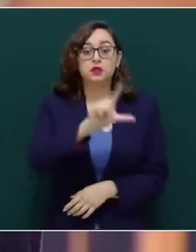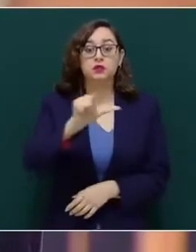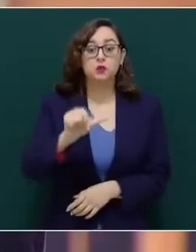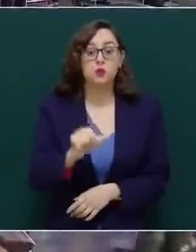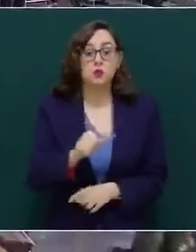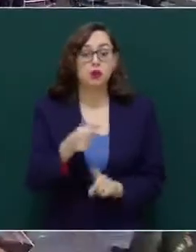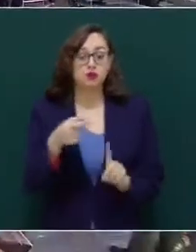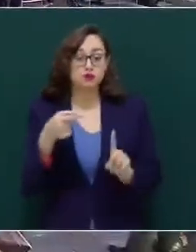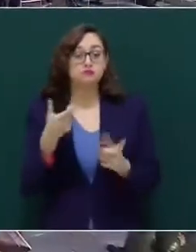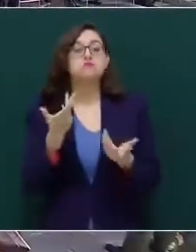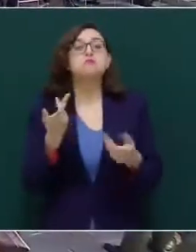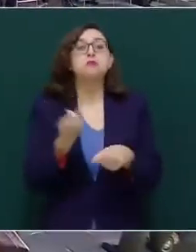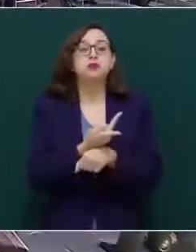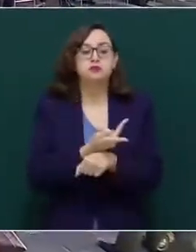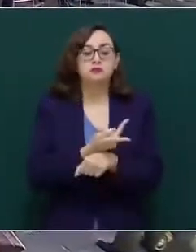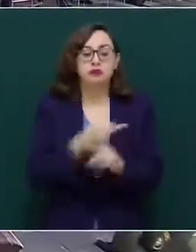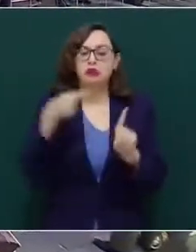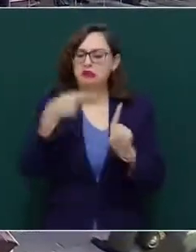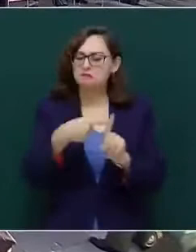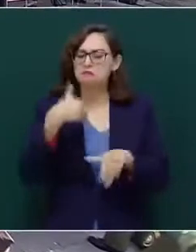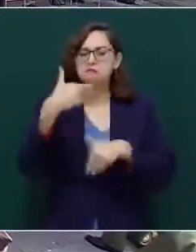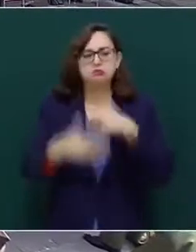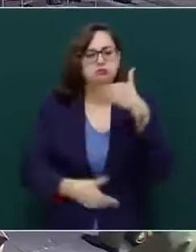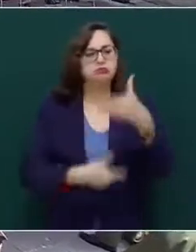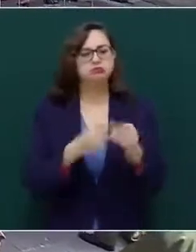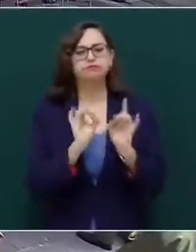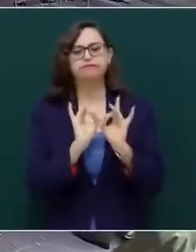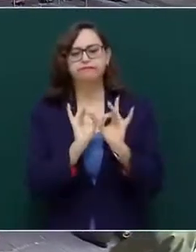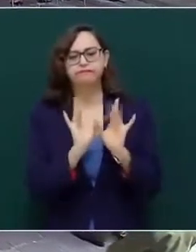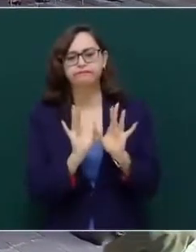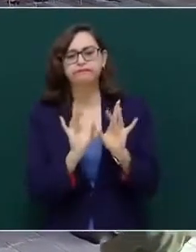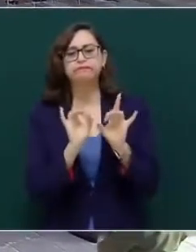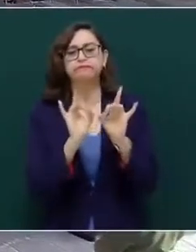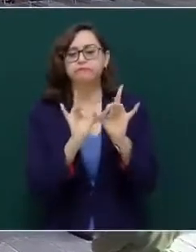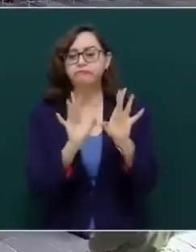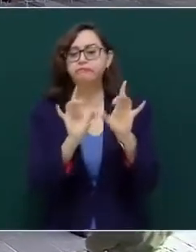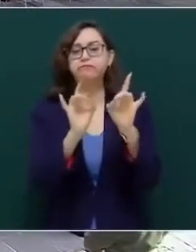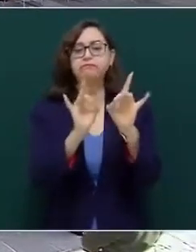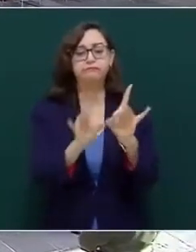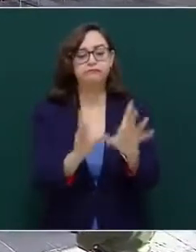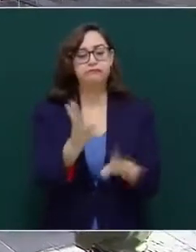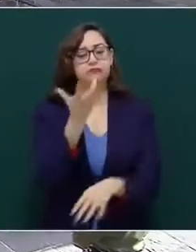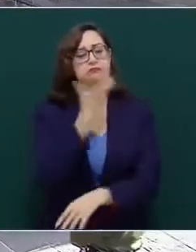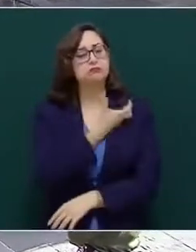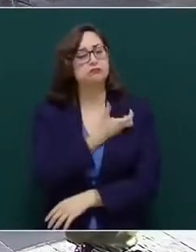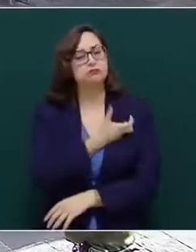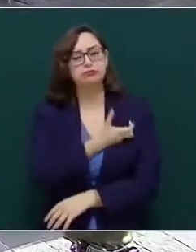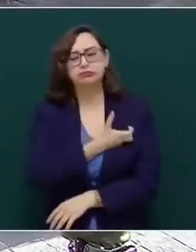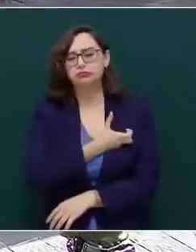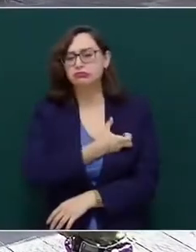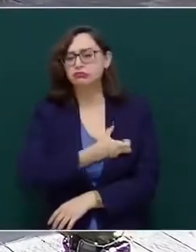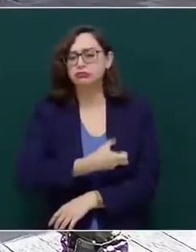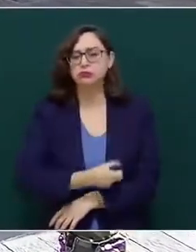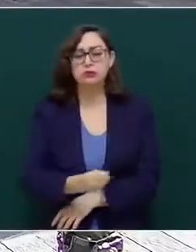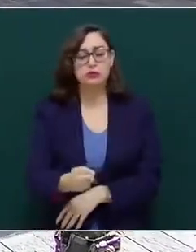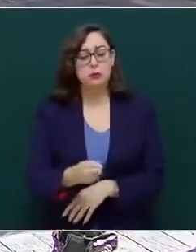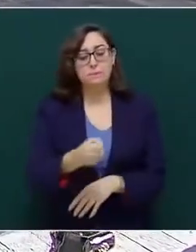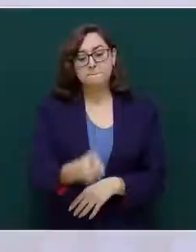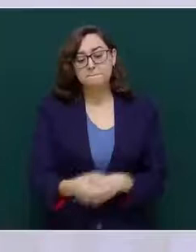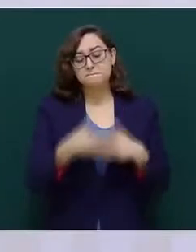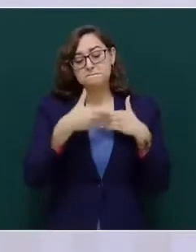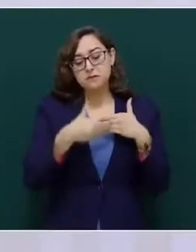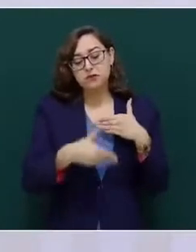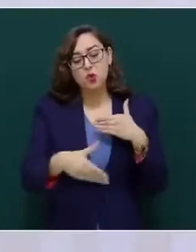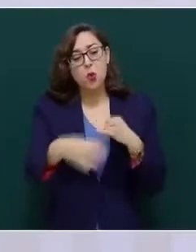el libertador vivió muchos otros de igual desdicha. El último tramo de su existencia está